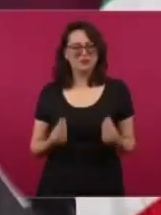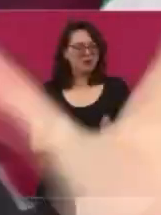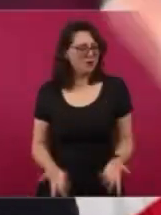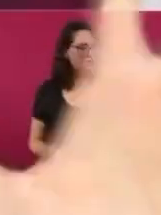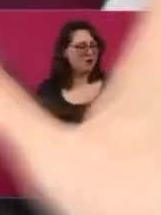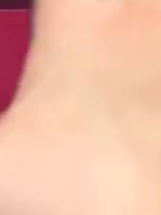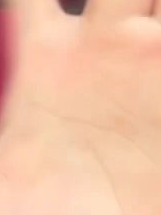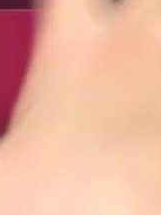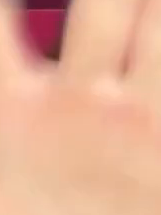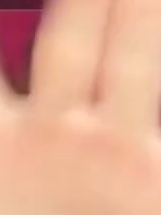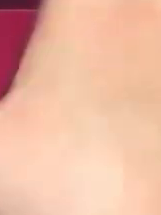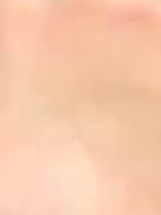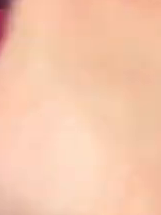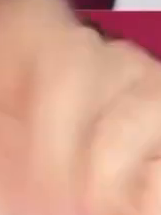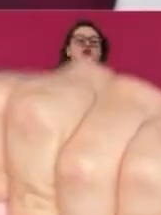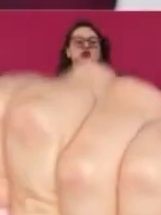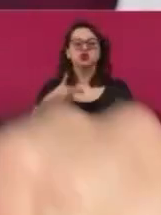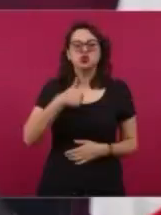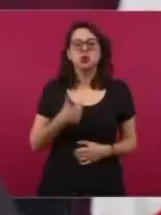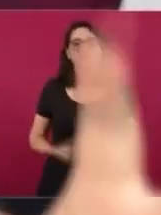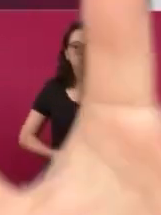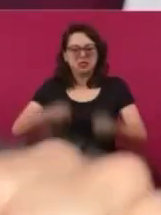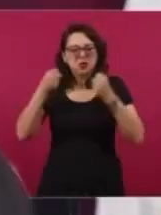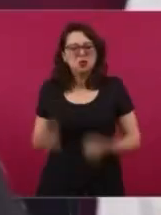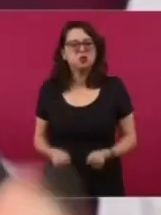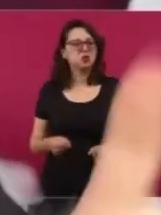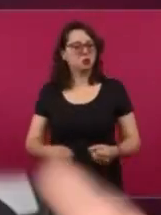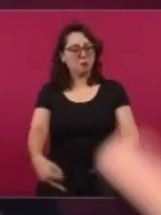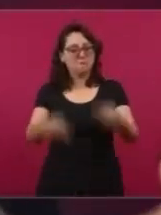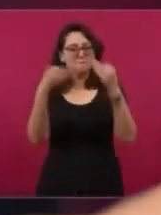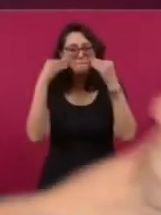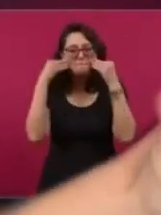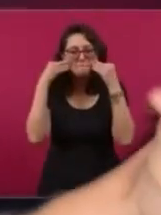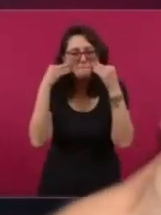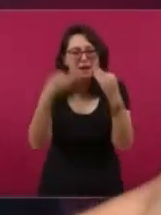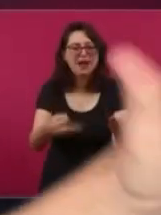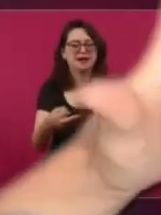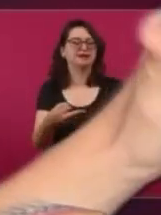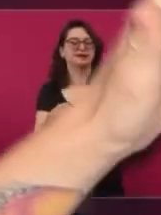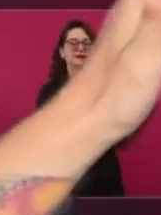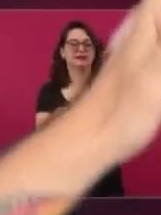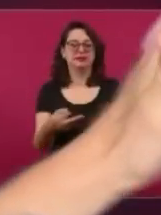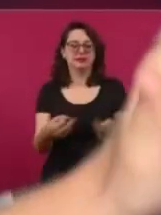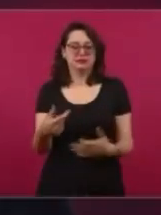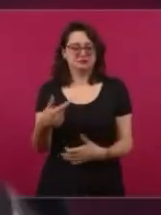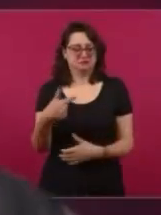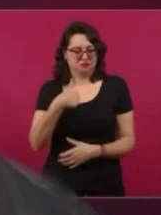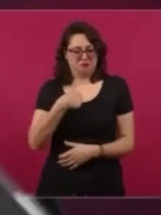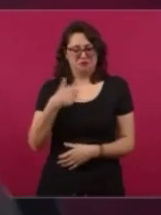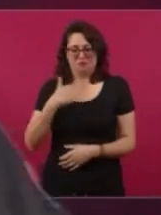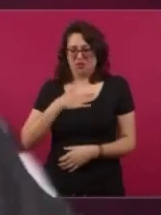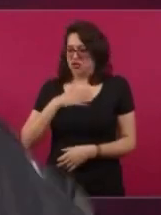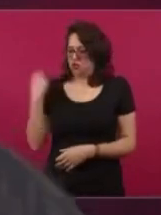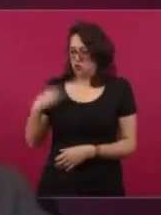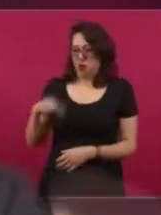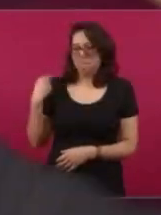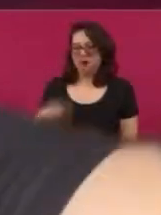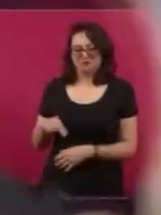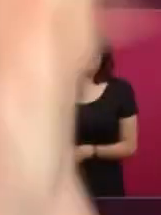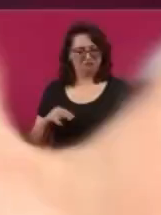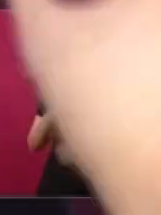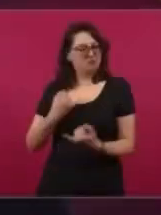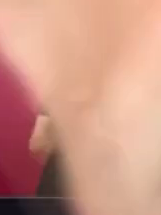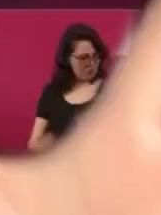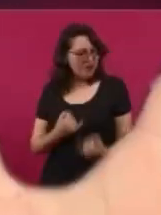que sí, y no le causó mal a México. Ahora sí, ahora sí dice Fox que sí, y que siempre dijo que sí. ¿Y cómo la ves? Y dijo,